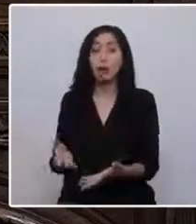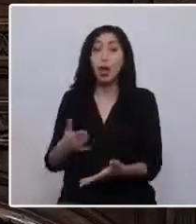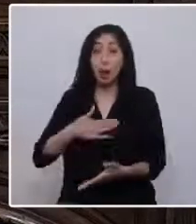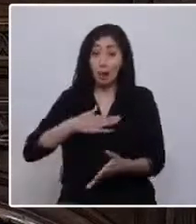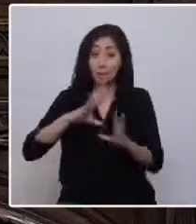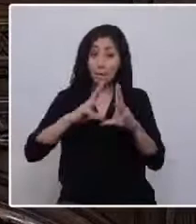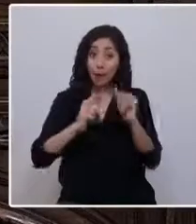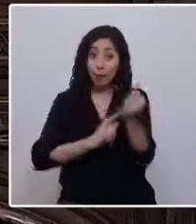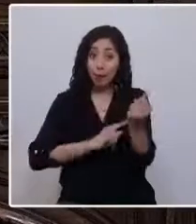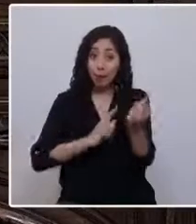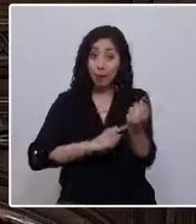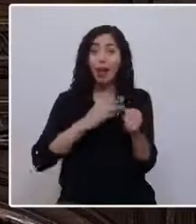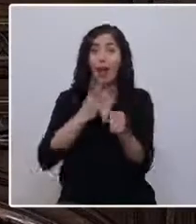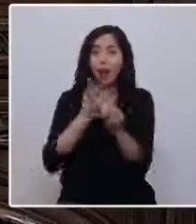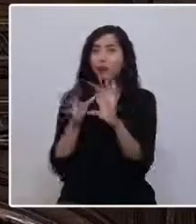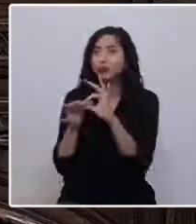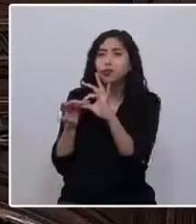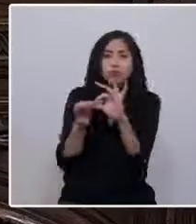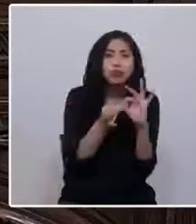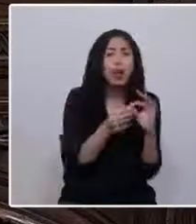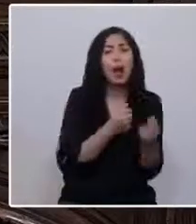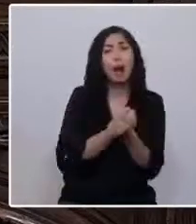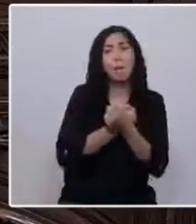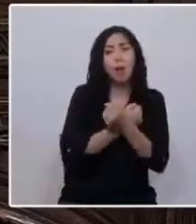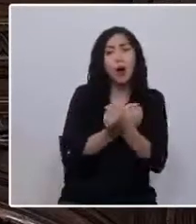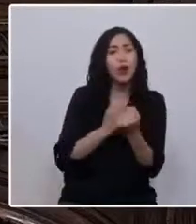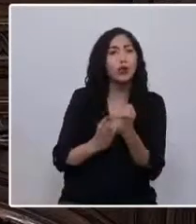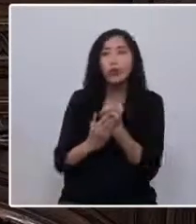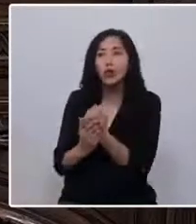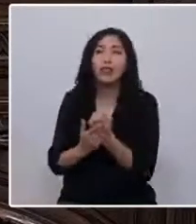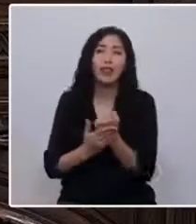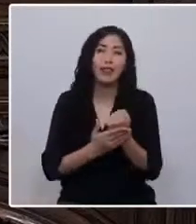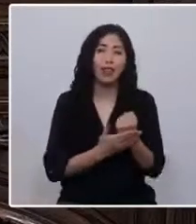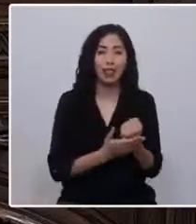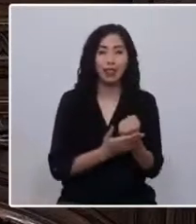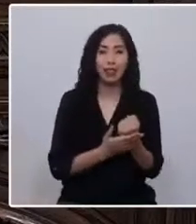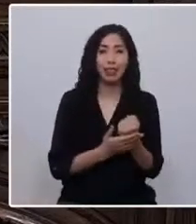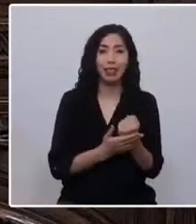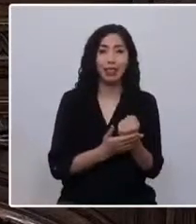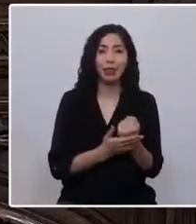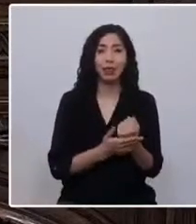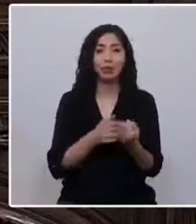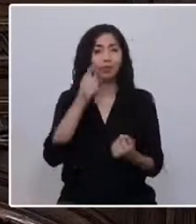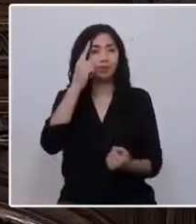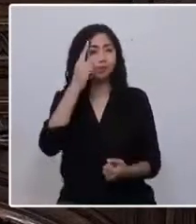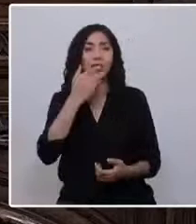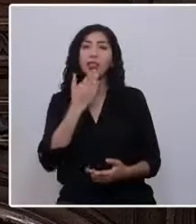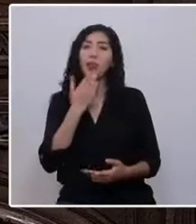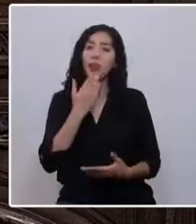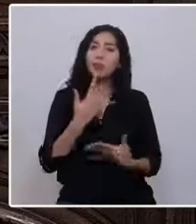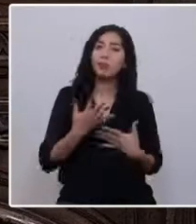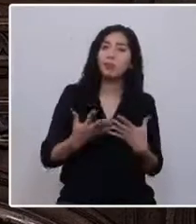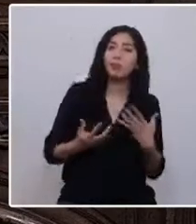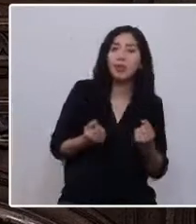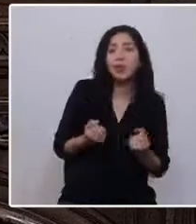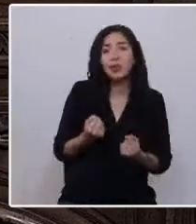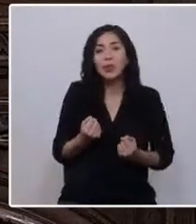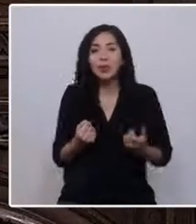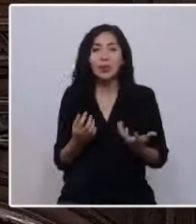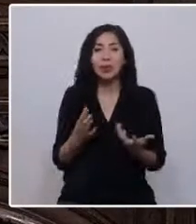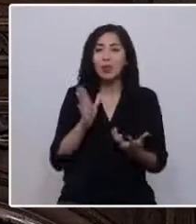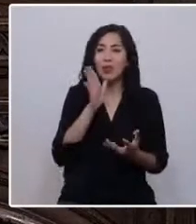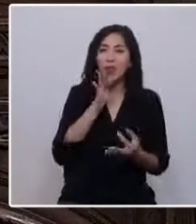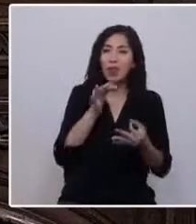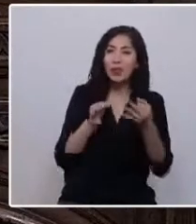hay unidad, amor y solidaridad, pero también hay sensación de impotencia e injusticia por